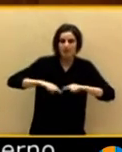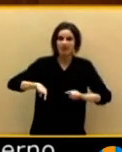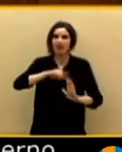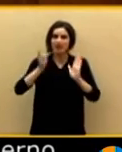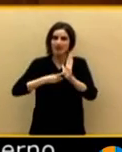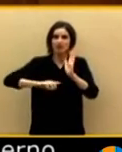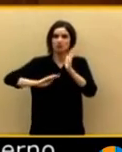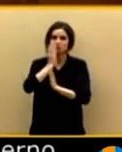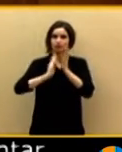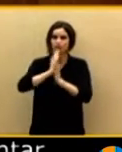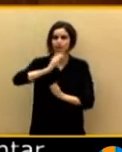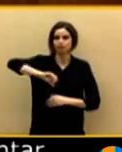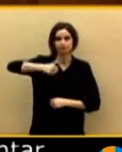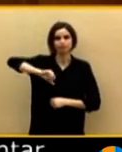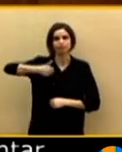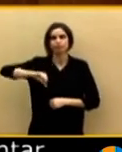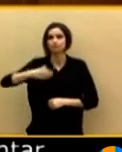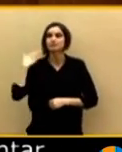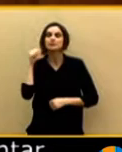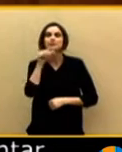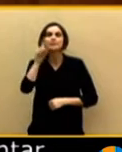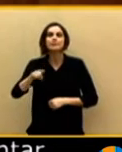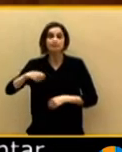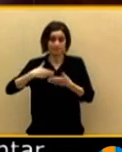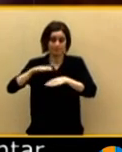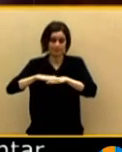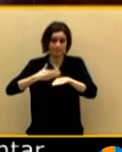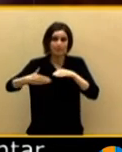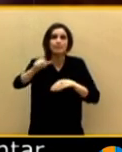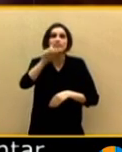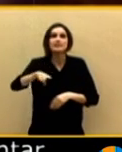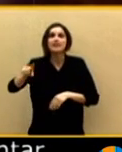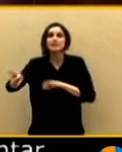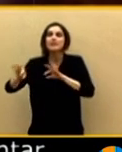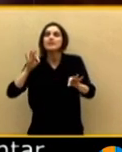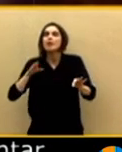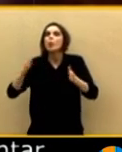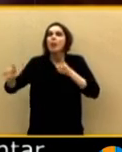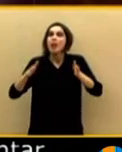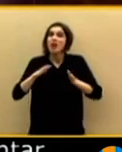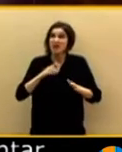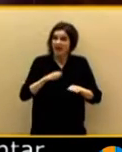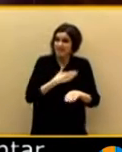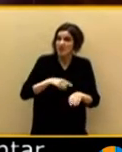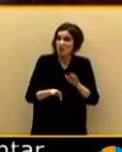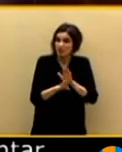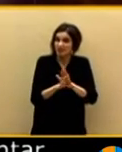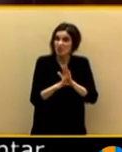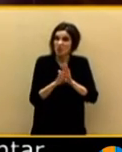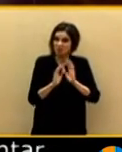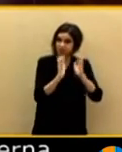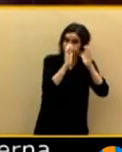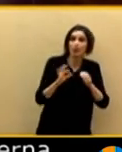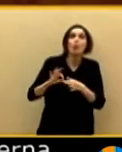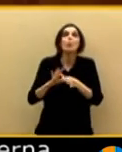Pedro Sánchez a Pablo Casado. ¿Es qué camino van a tomar, señor Casado? ¿El de la bronca o el de la unidad? Si hace el de la